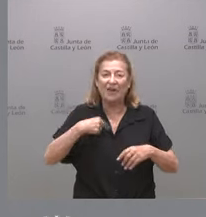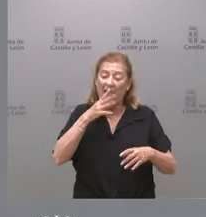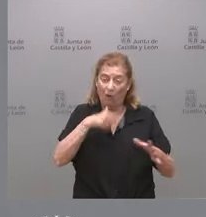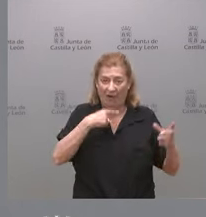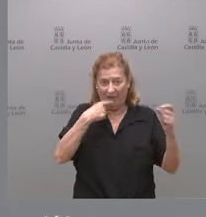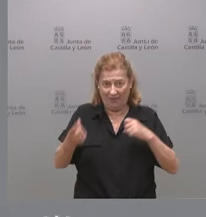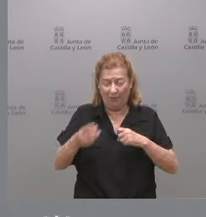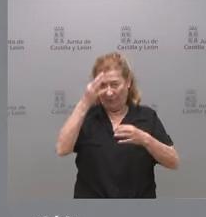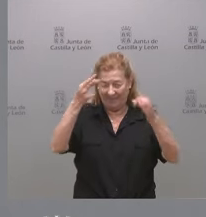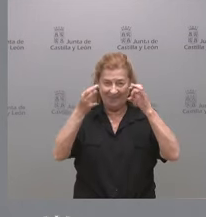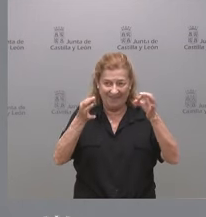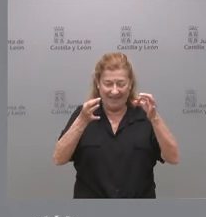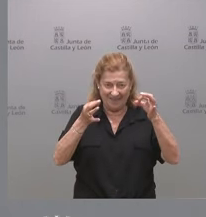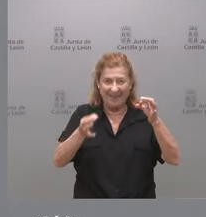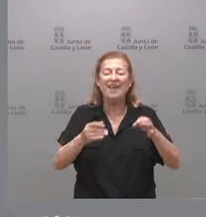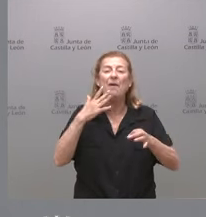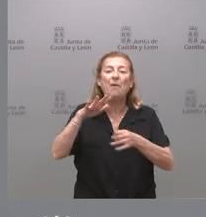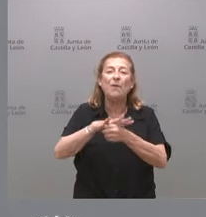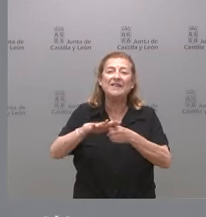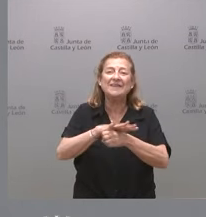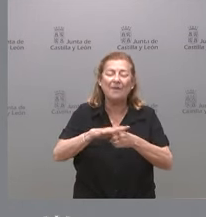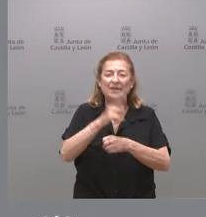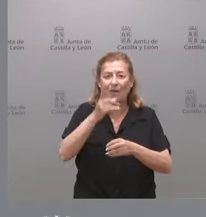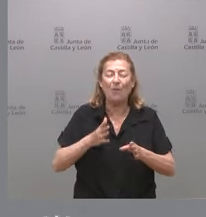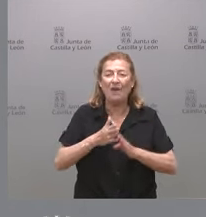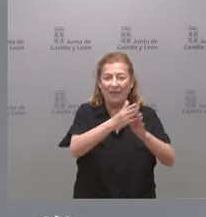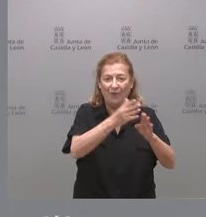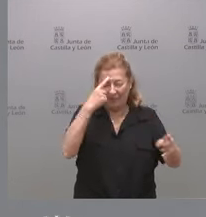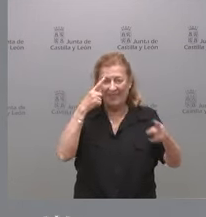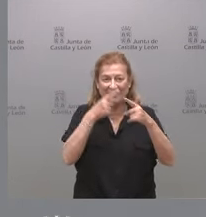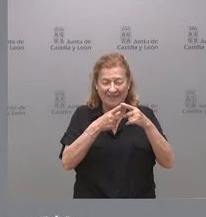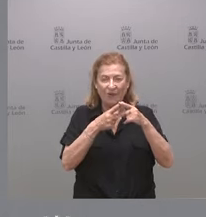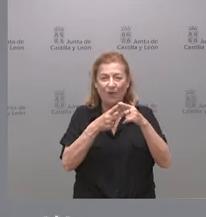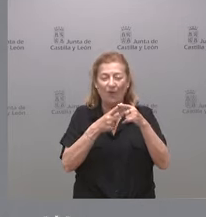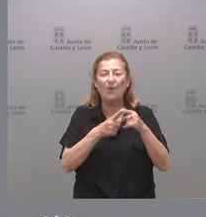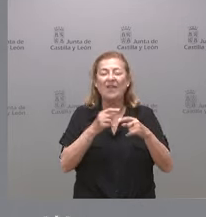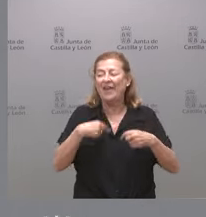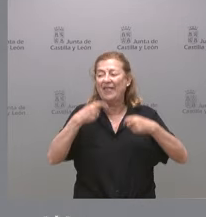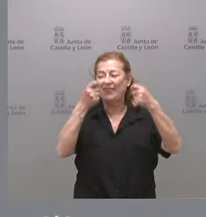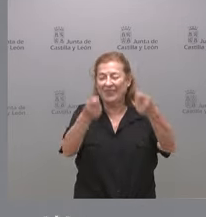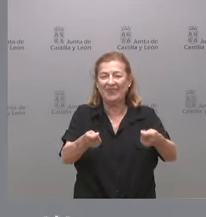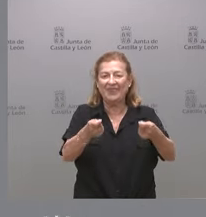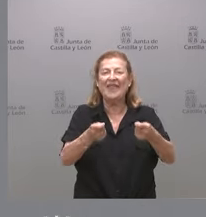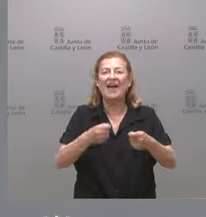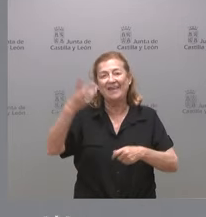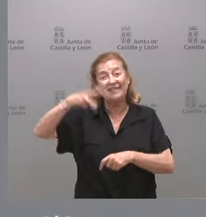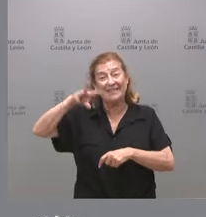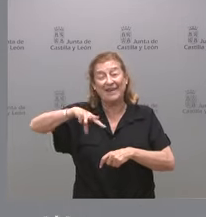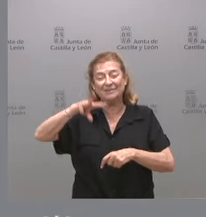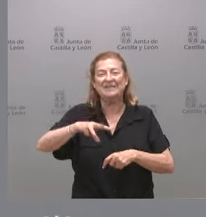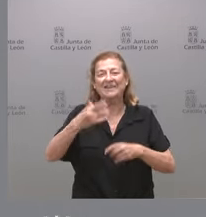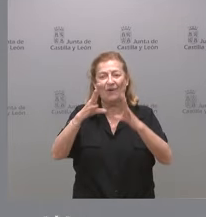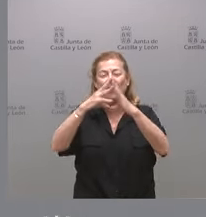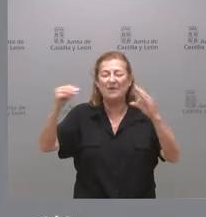a detallar básicamente es, por un lado, el destino de la aportación del trimestre correspondiente a las